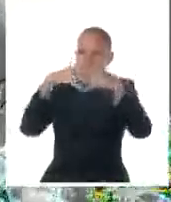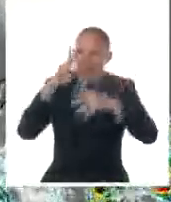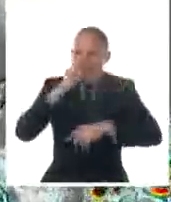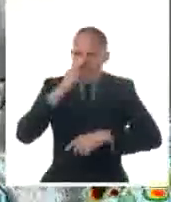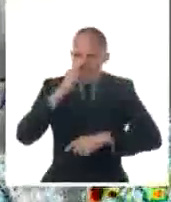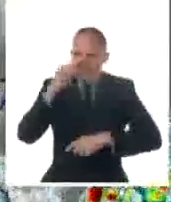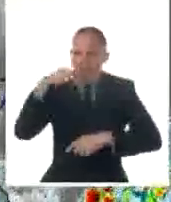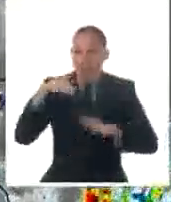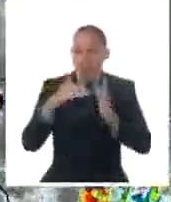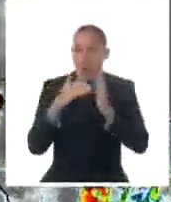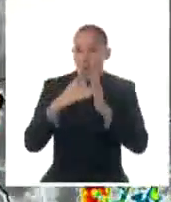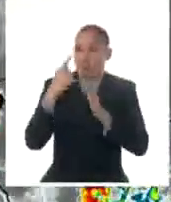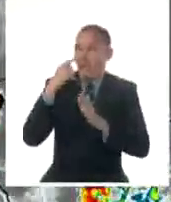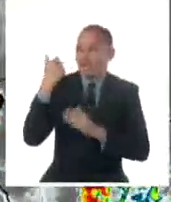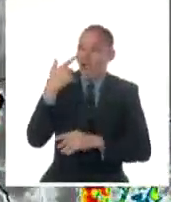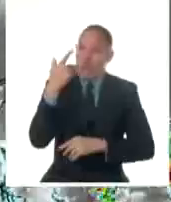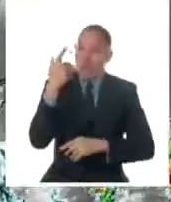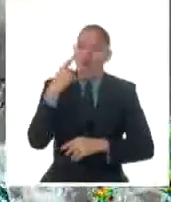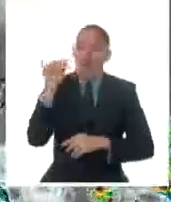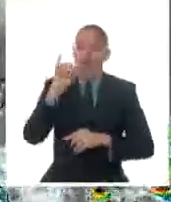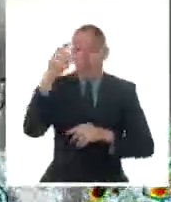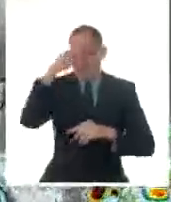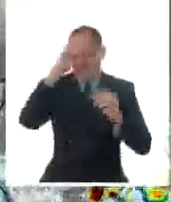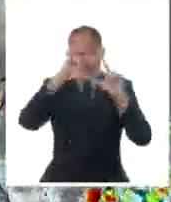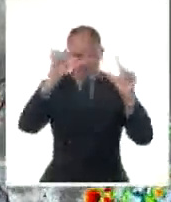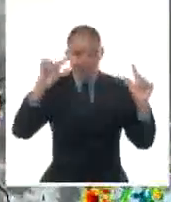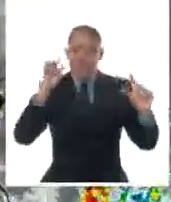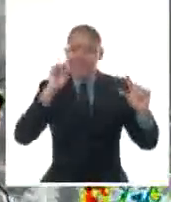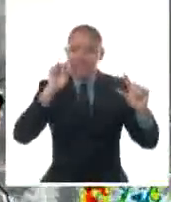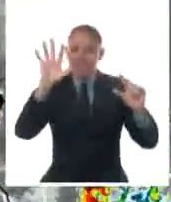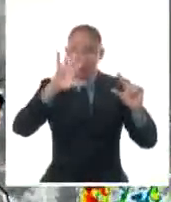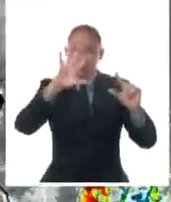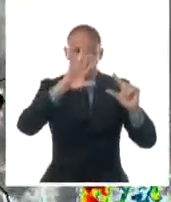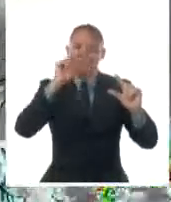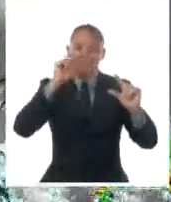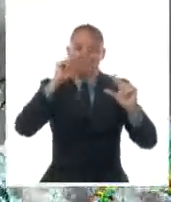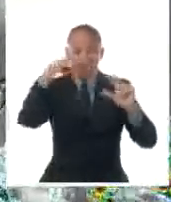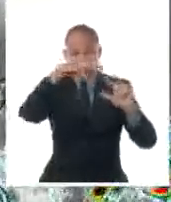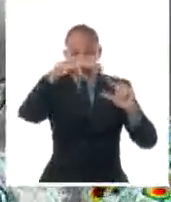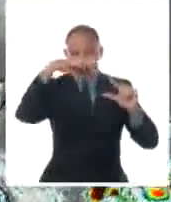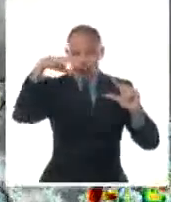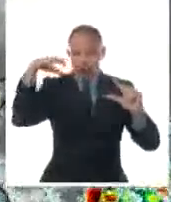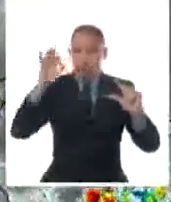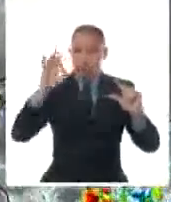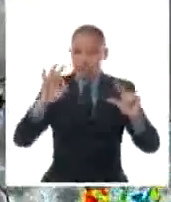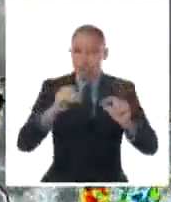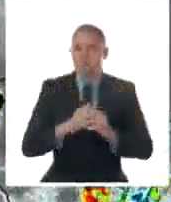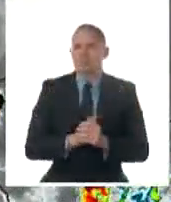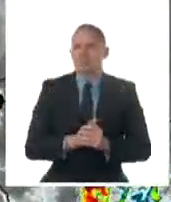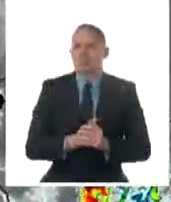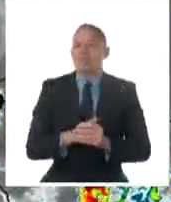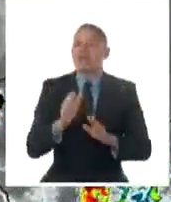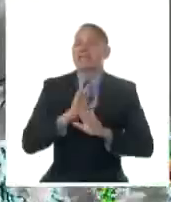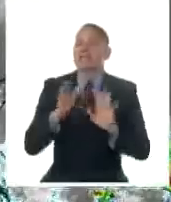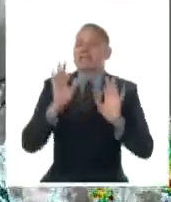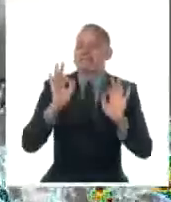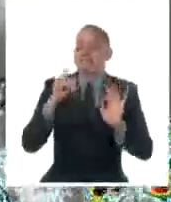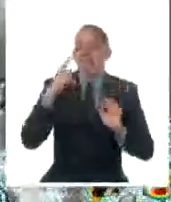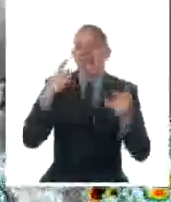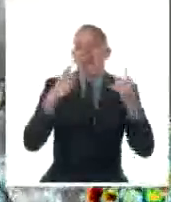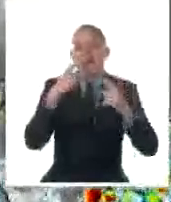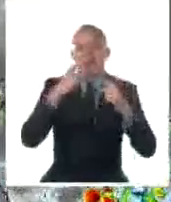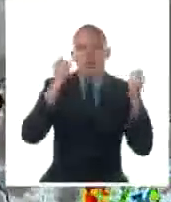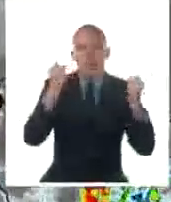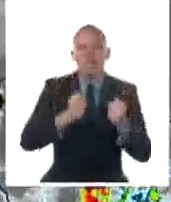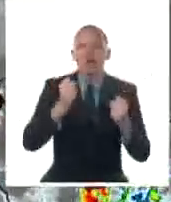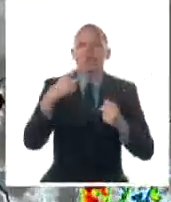tormentas eléctricas a lo largo de todo nuestro territorio que ha sido más numerosa y ha llegado a ser fuerte e intensa en localidades de la